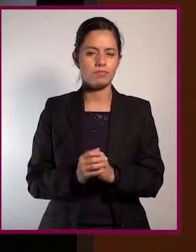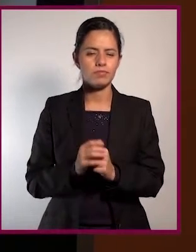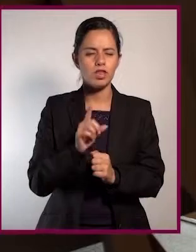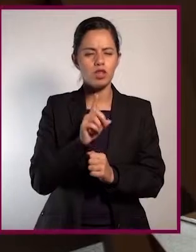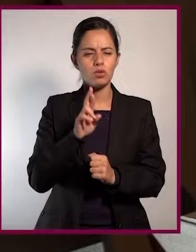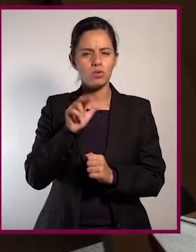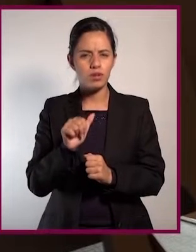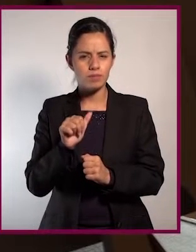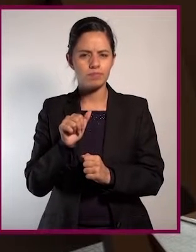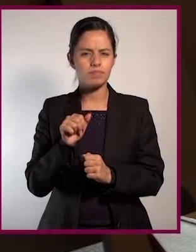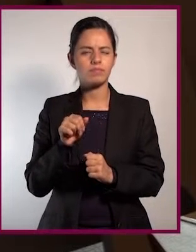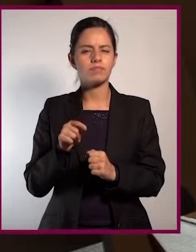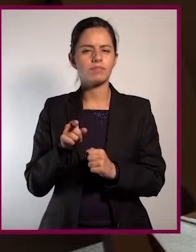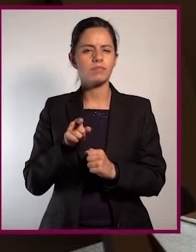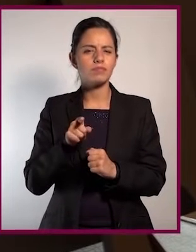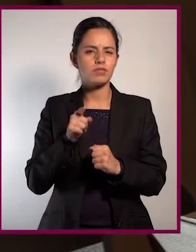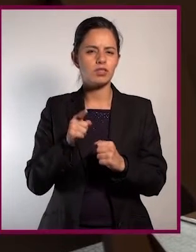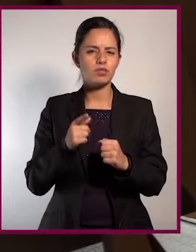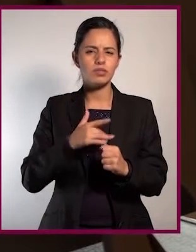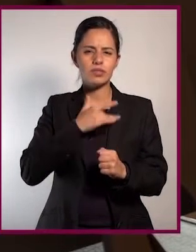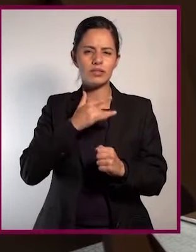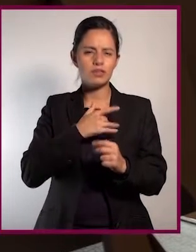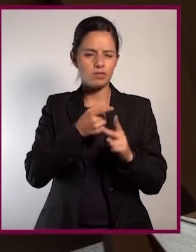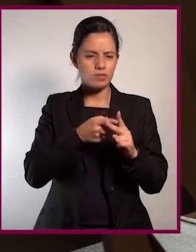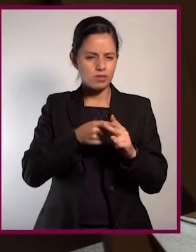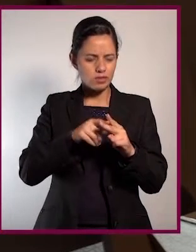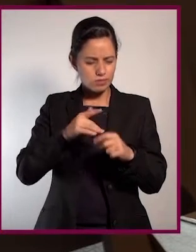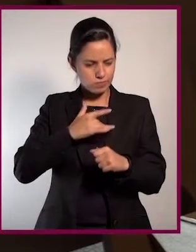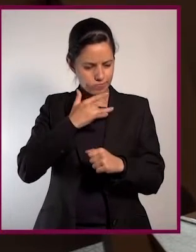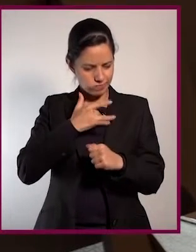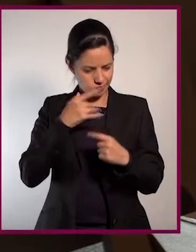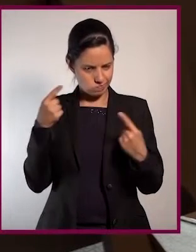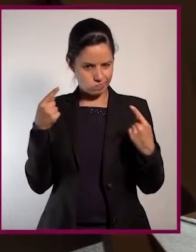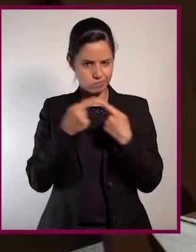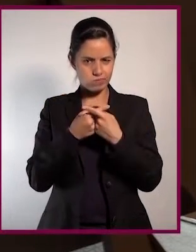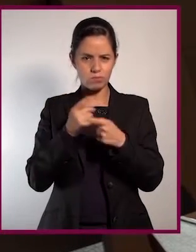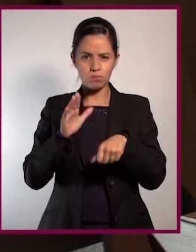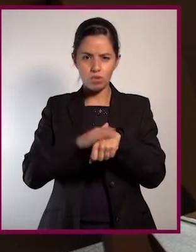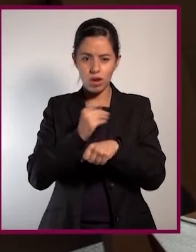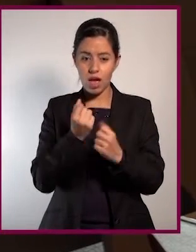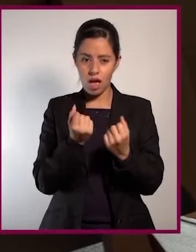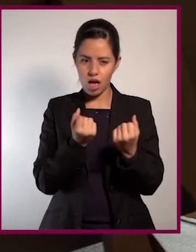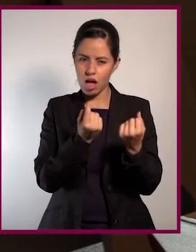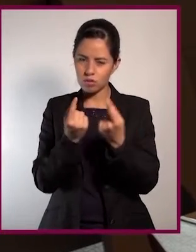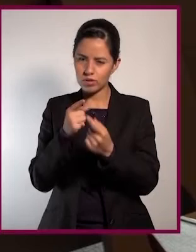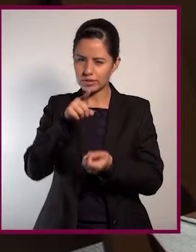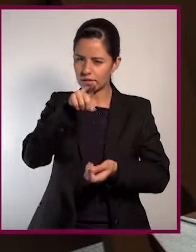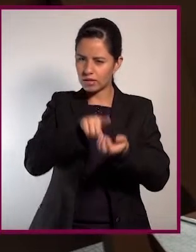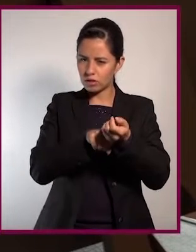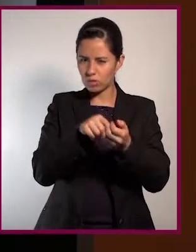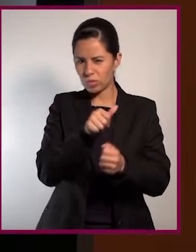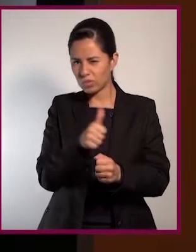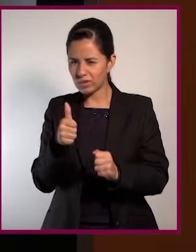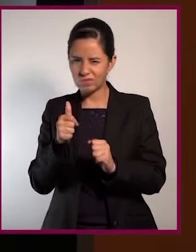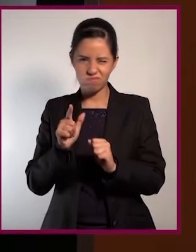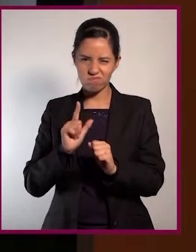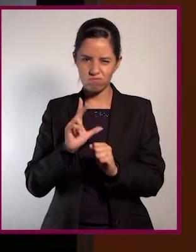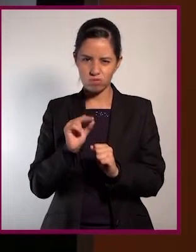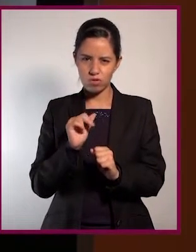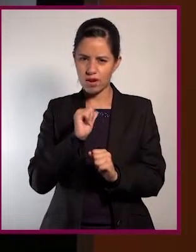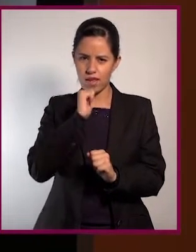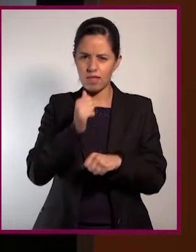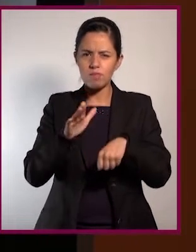espacio. Doctora, ¿de qué manera se inicia una alergia y por qué algunas personas las desarrollan y otras no? El sistema